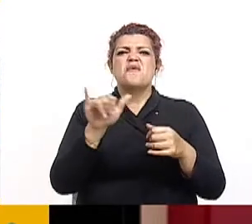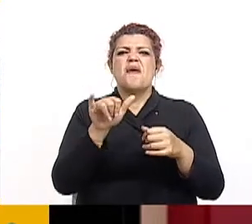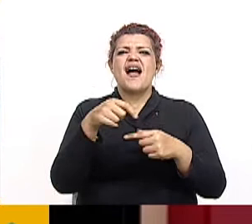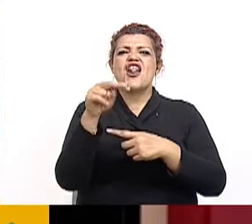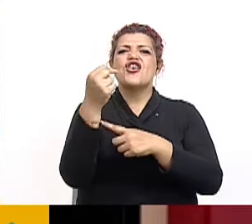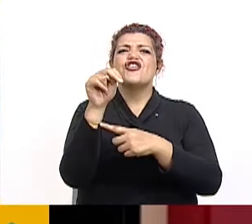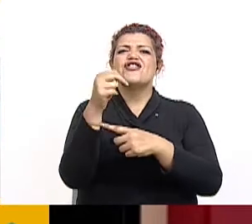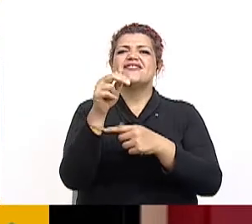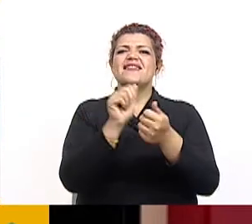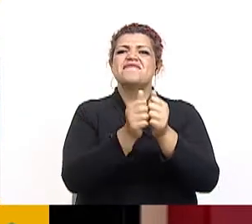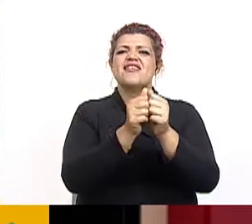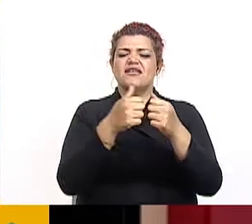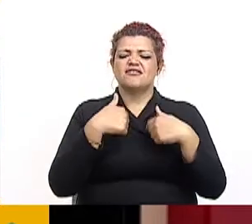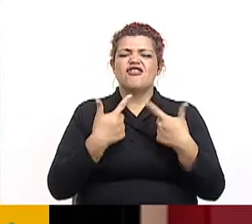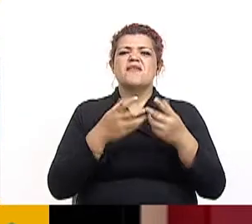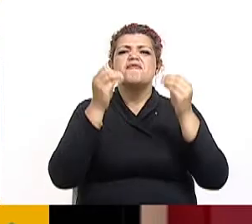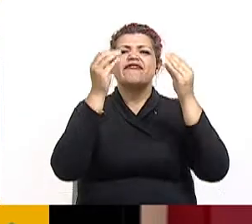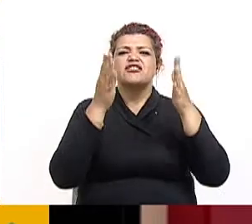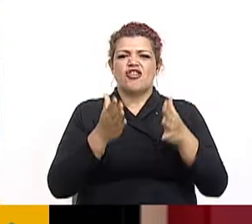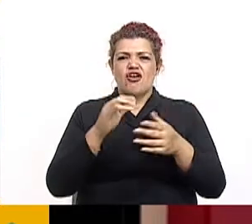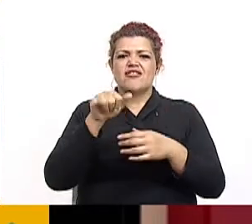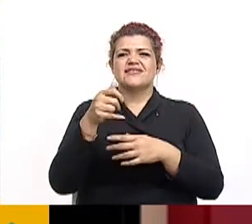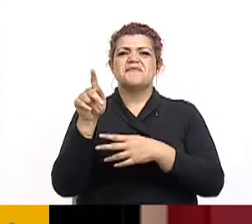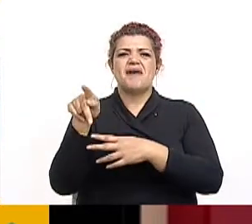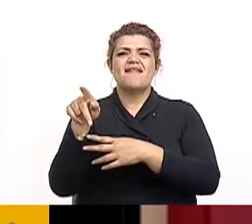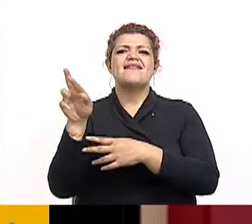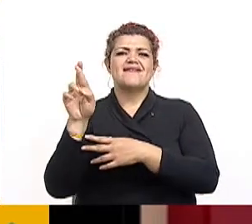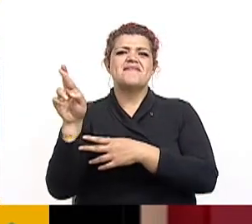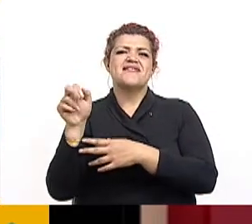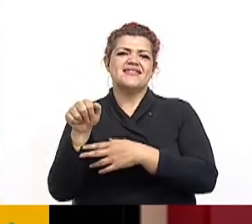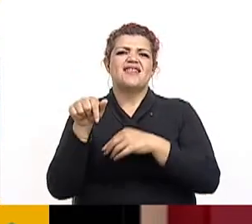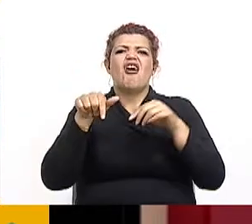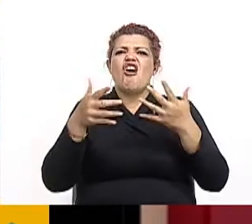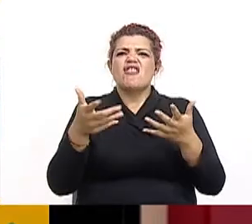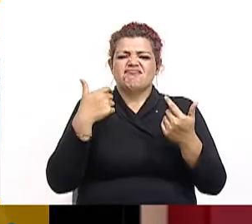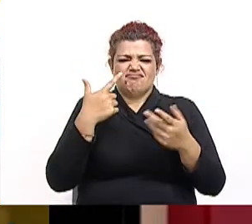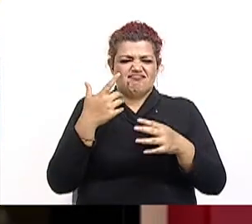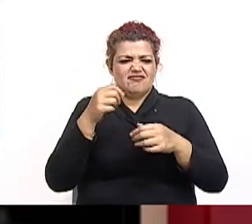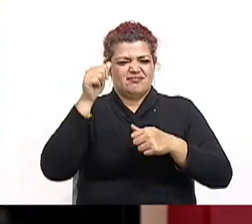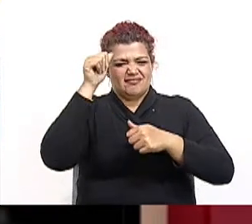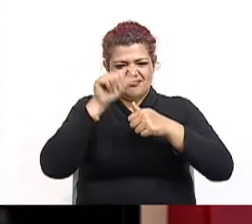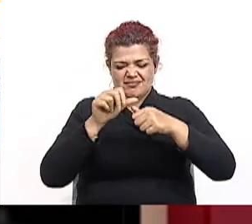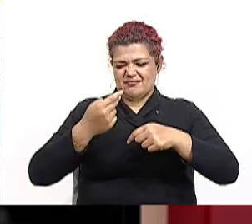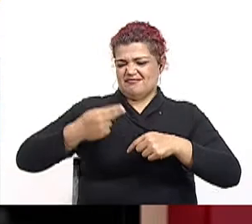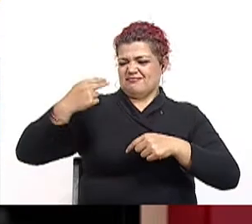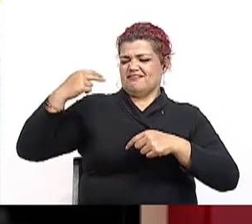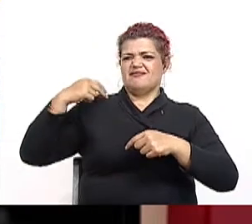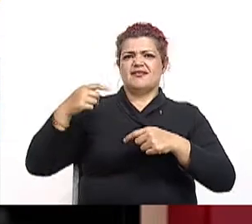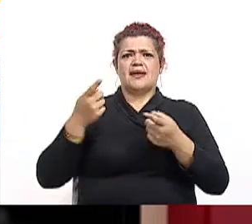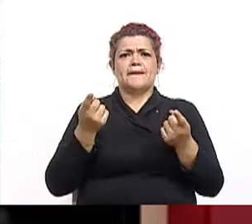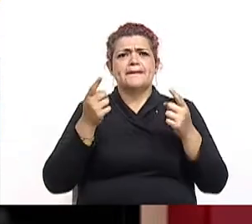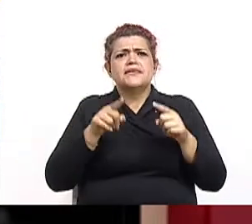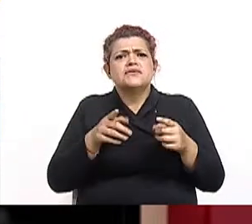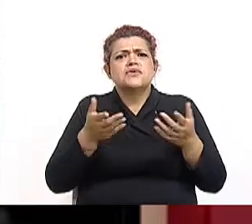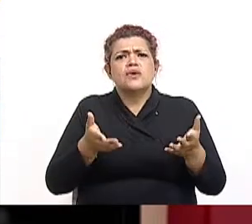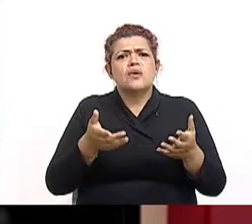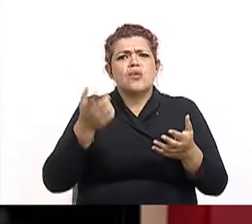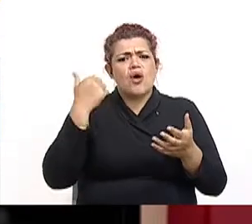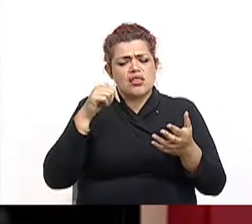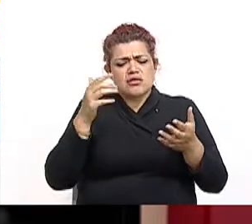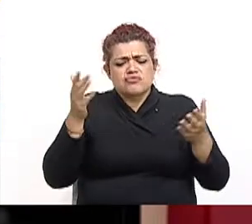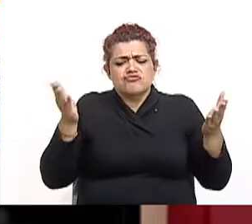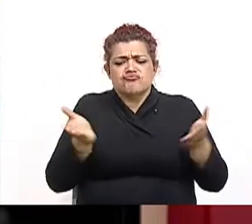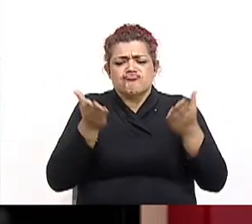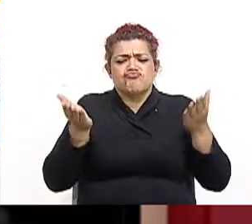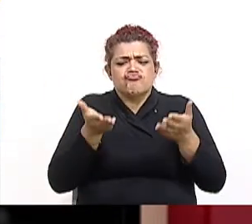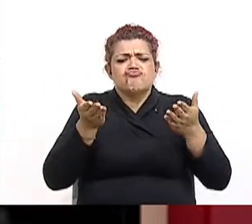deportivo. Yo soy el profesor José Pablo Ramírez. Y vamos a hacer un repaso por esos factores que propiciaron la movilidad en los años